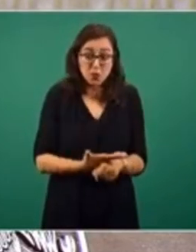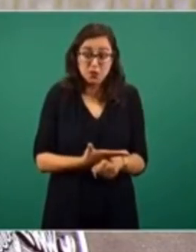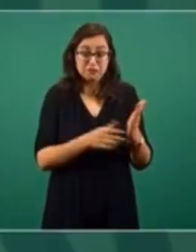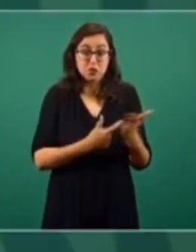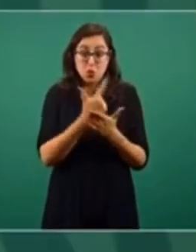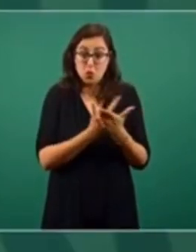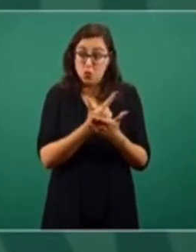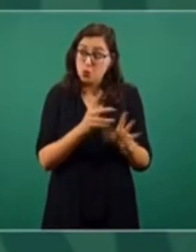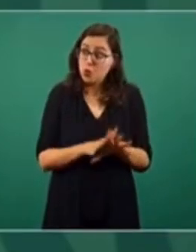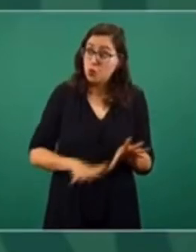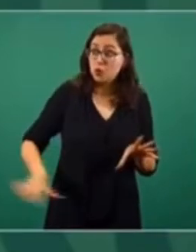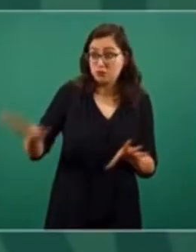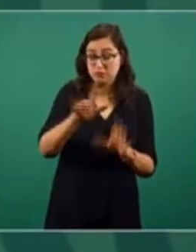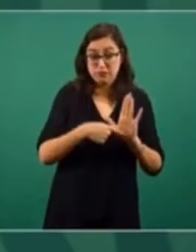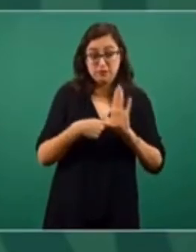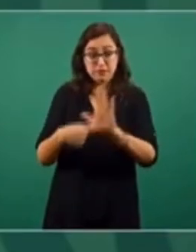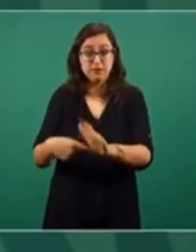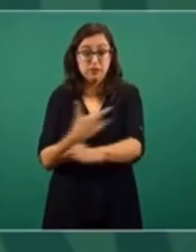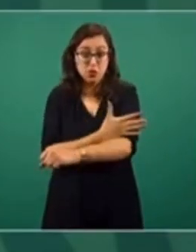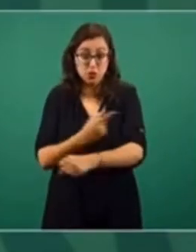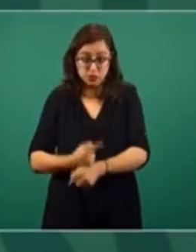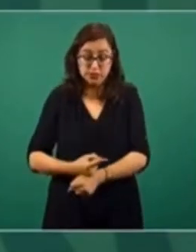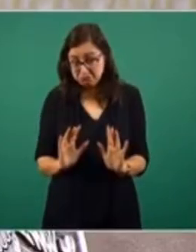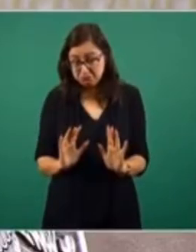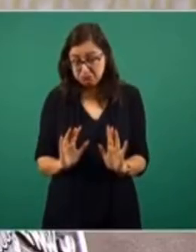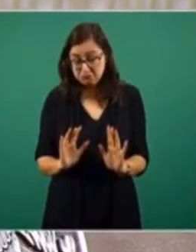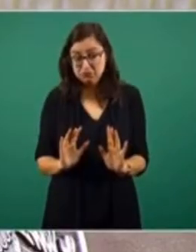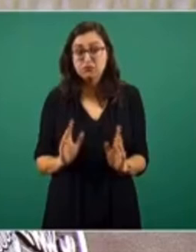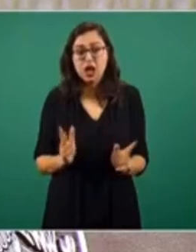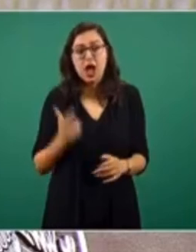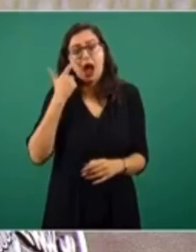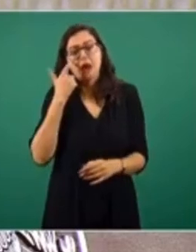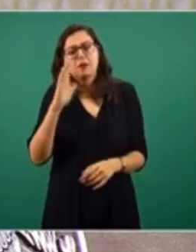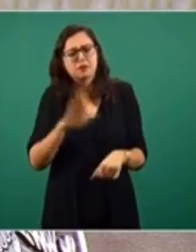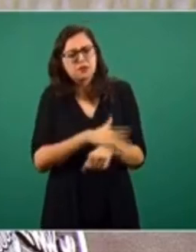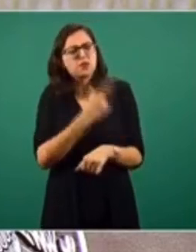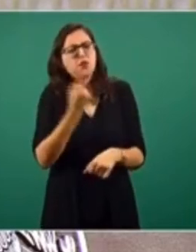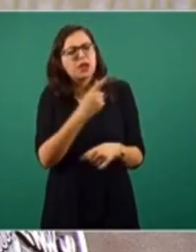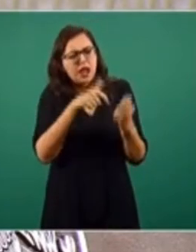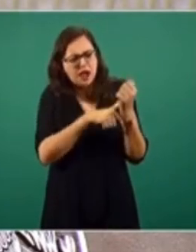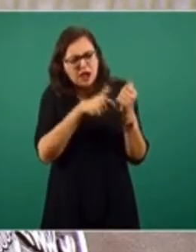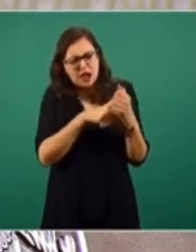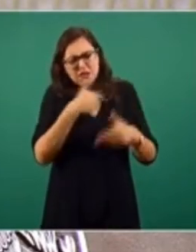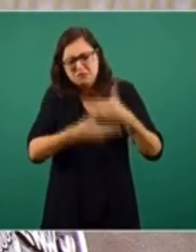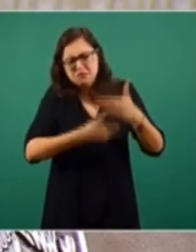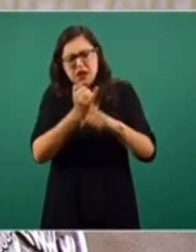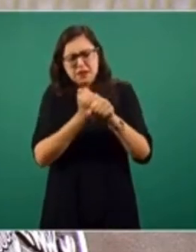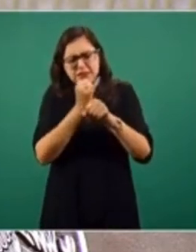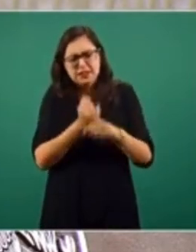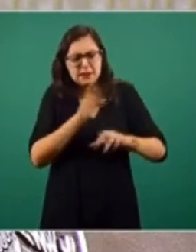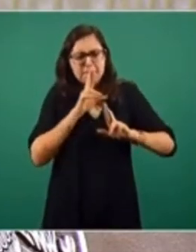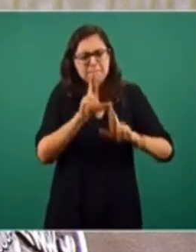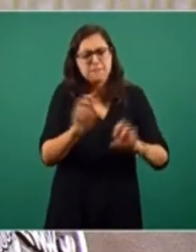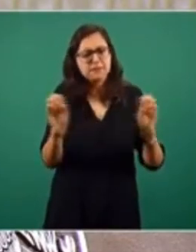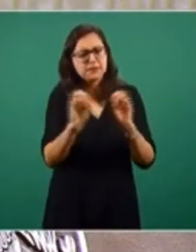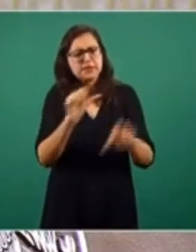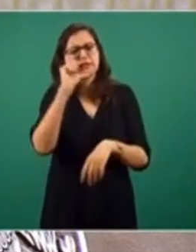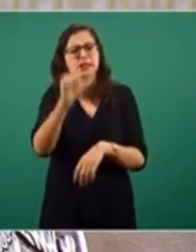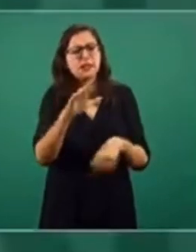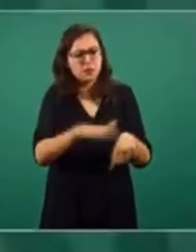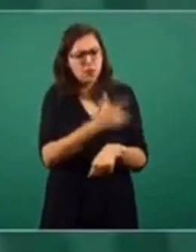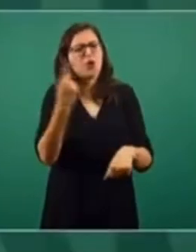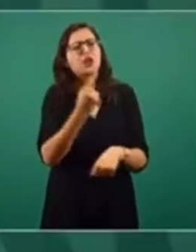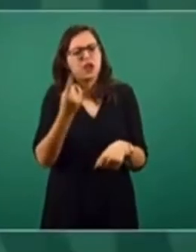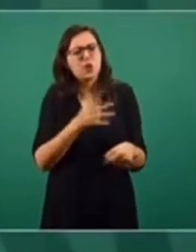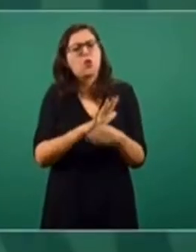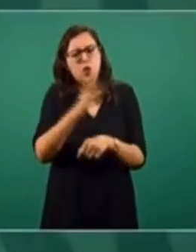que rendir cuentas y ser transparentes en su actuación, pues también habría que ver por qué no avanzó esta investigación, por qué no hay resultados sobre esta investigación y